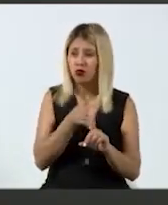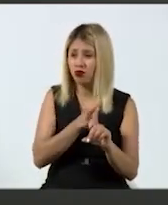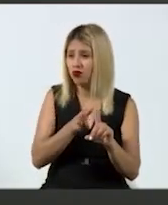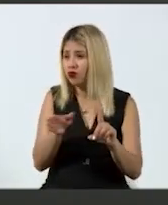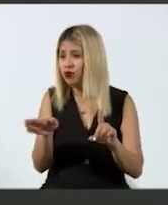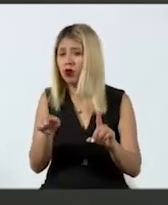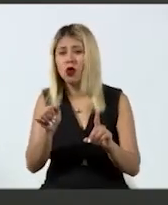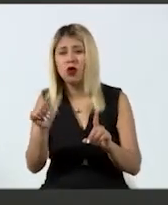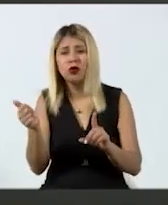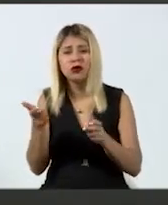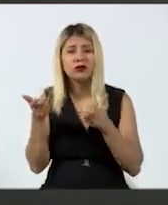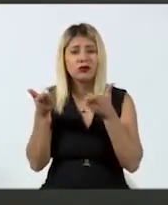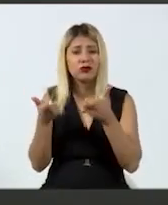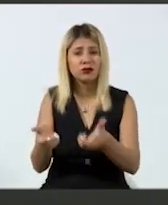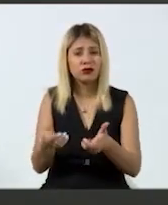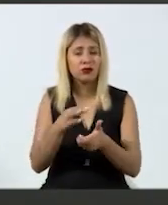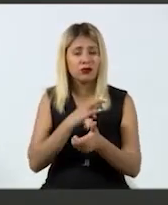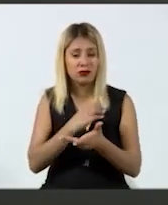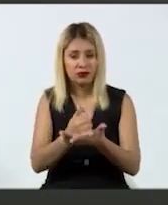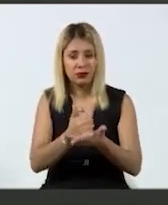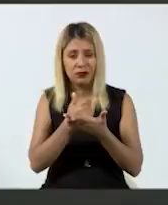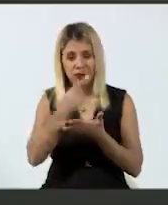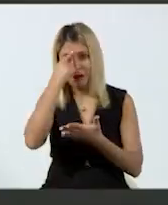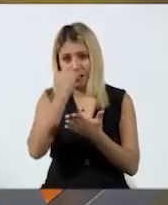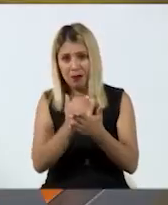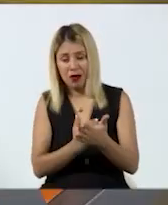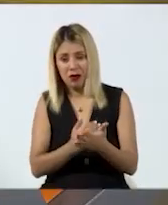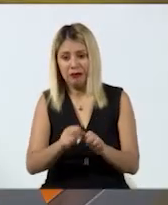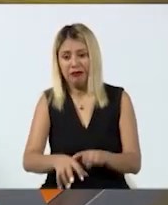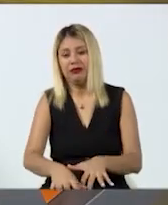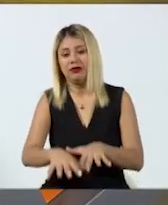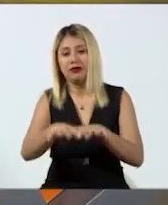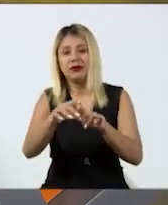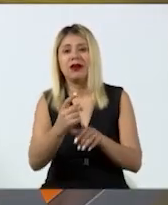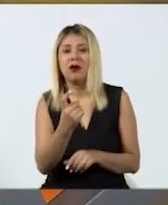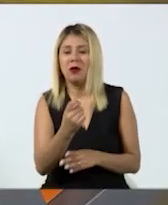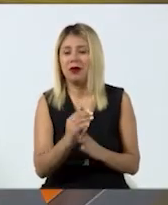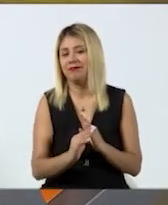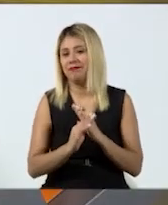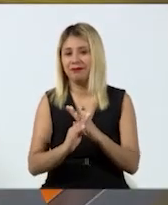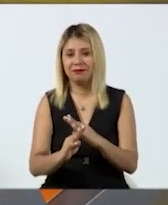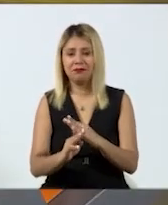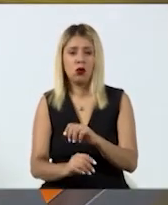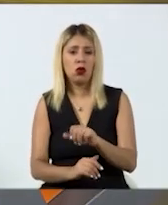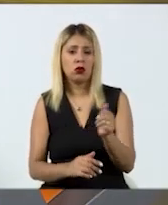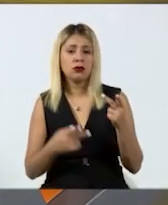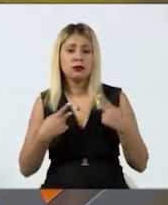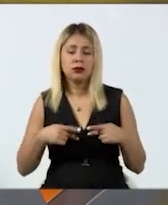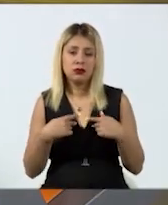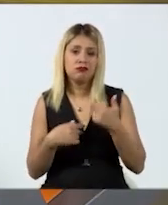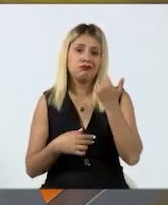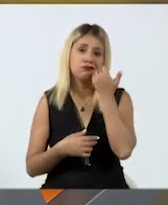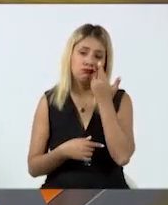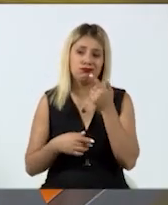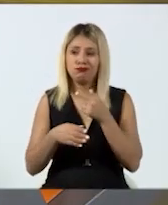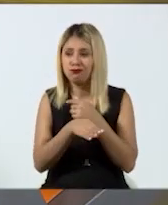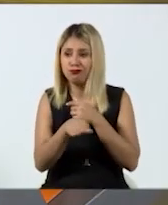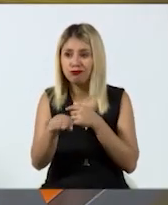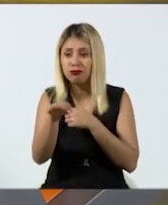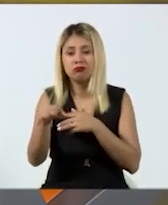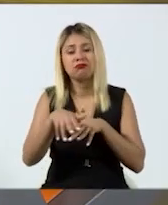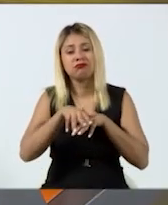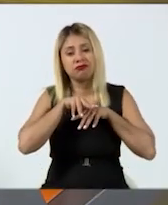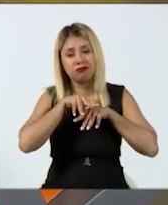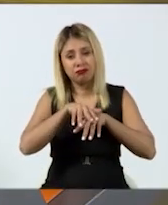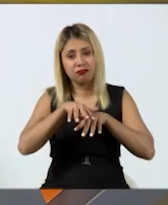alterna y eso nos puede ayudar. También entendamos que muchos van a buscar rutas alternas y también puede haber alguna saturación.